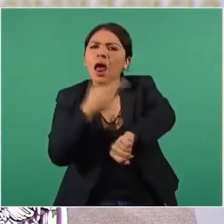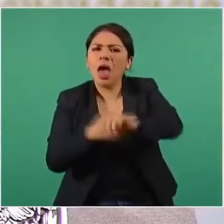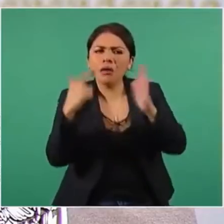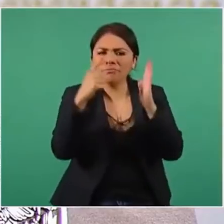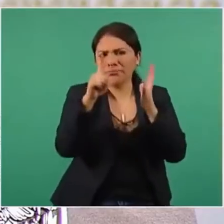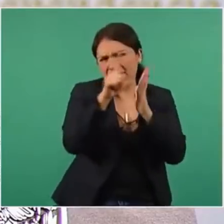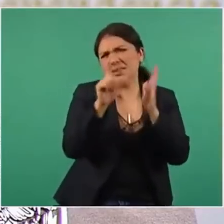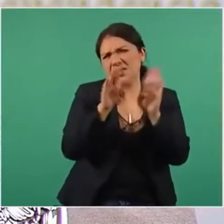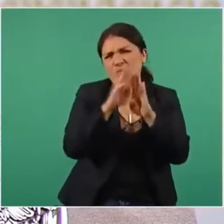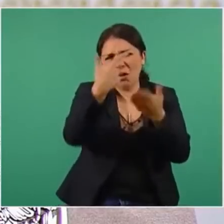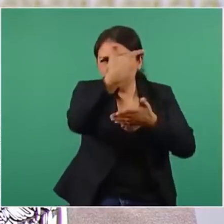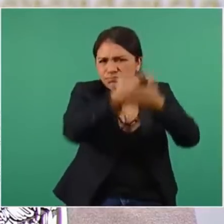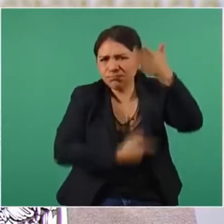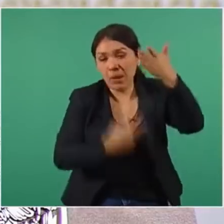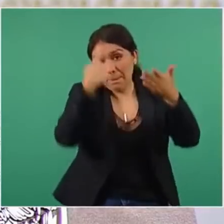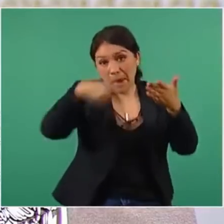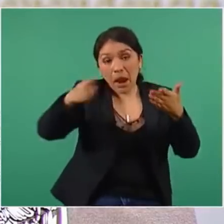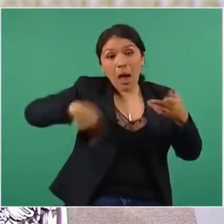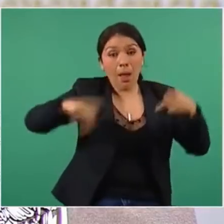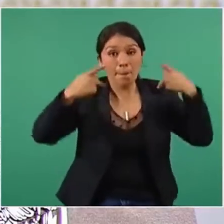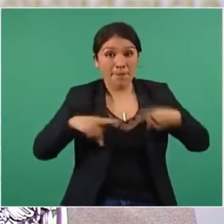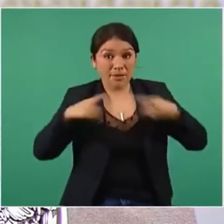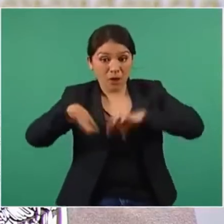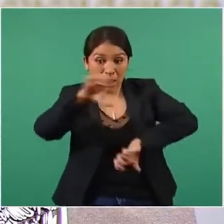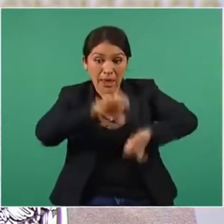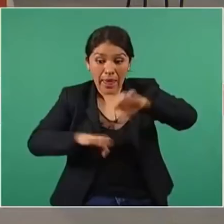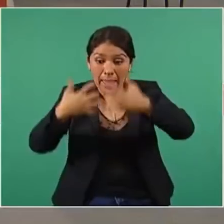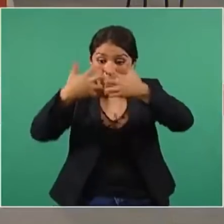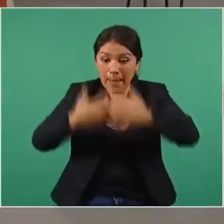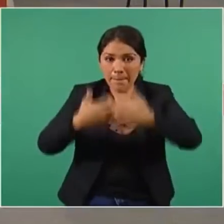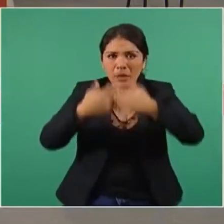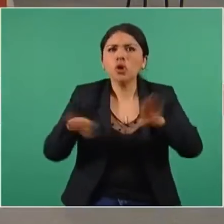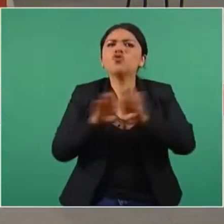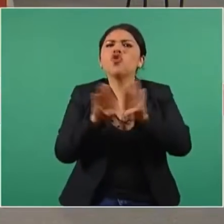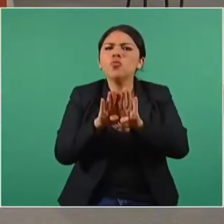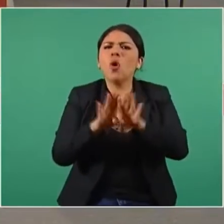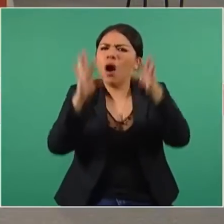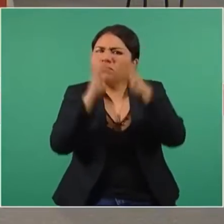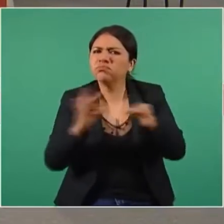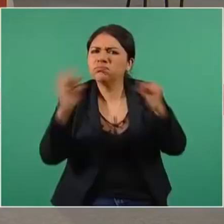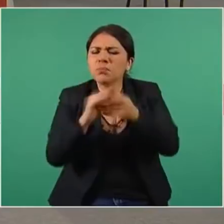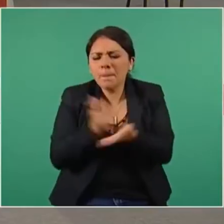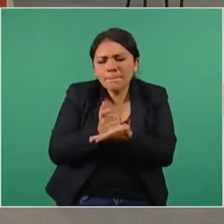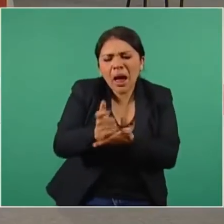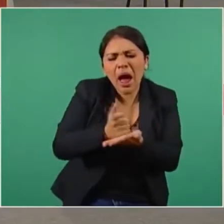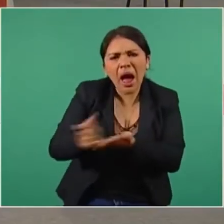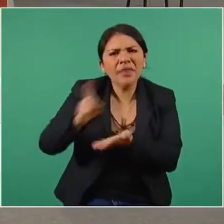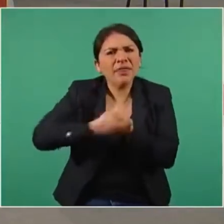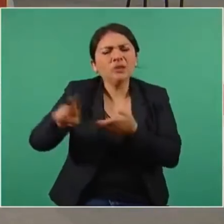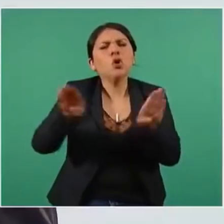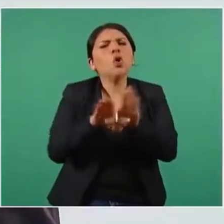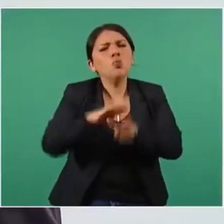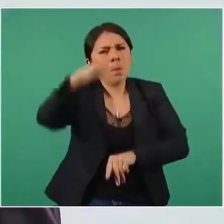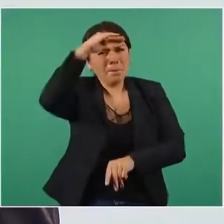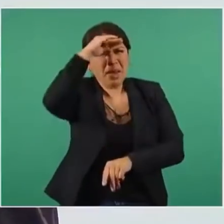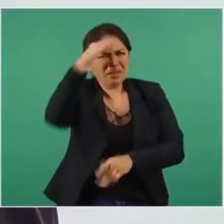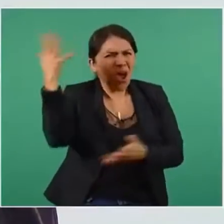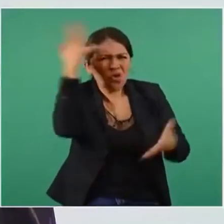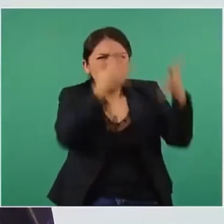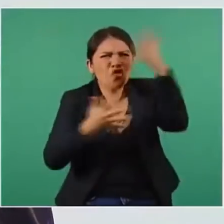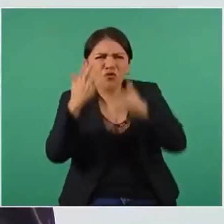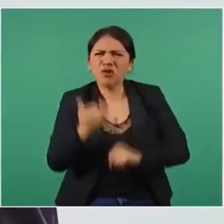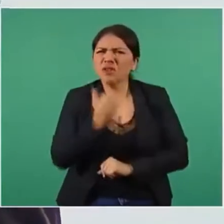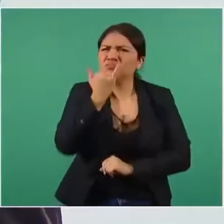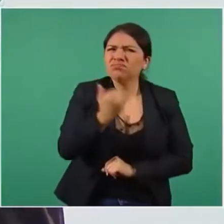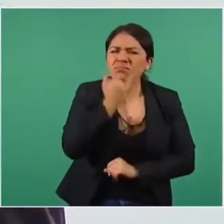aclarar a las empresas el pago de este derecho, para que no haya malas interpretaciones como, por